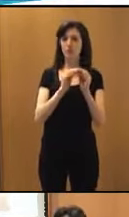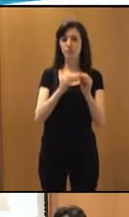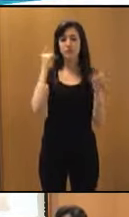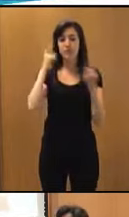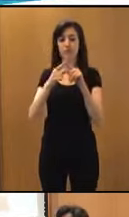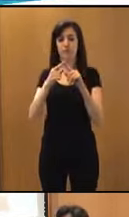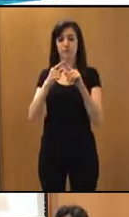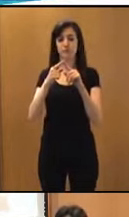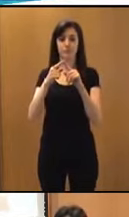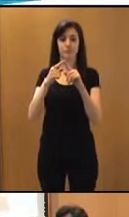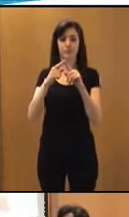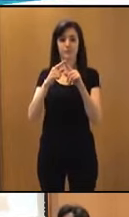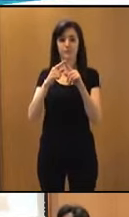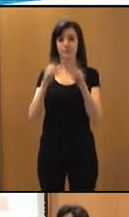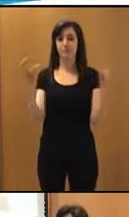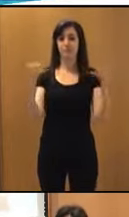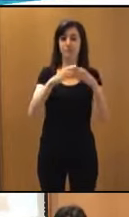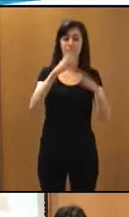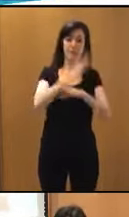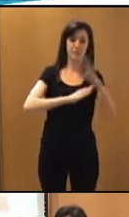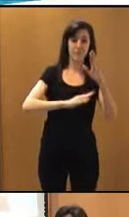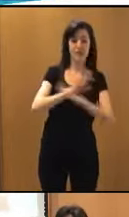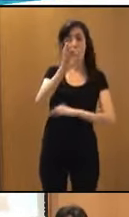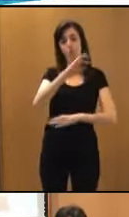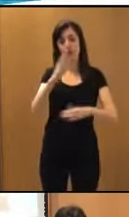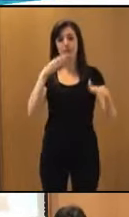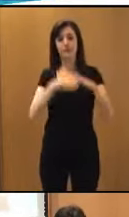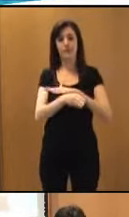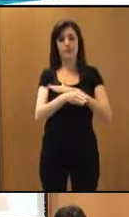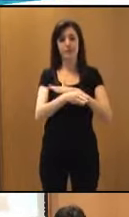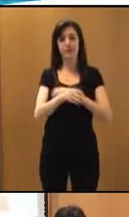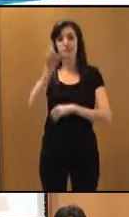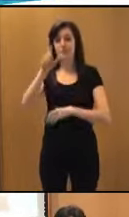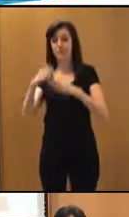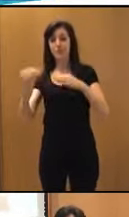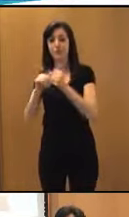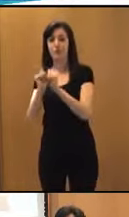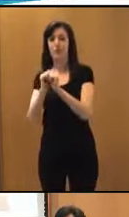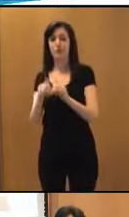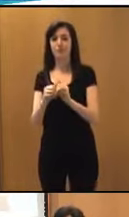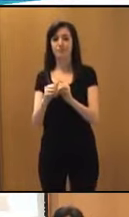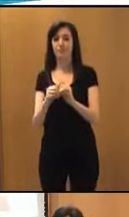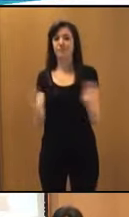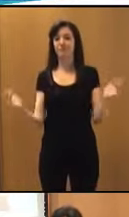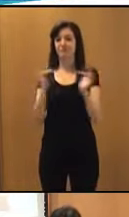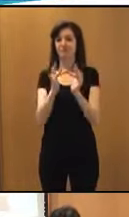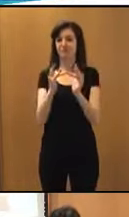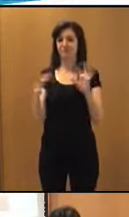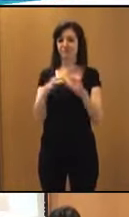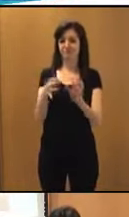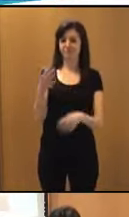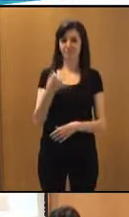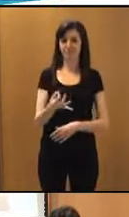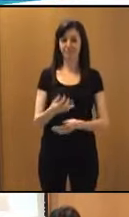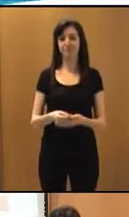el mundo de la discapacidad o el mundo de la accesibilidad al usuario del videojuego. También